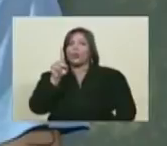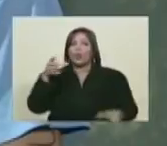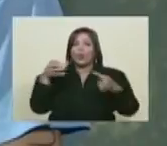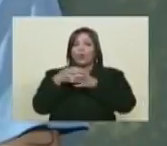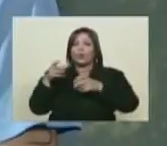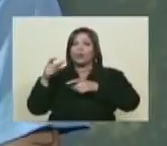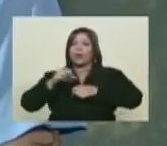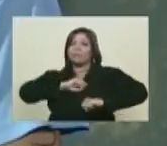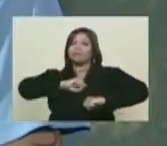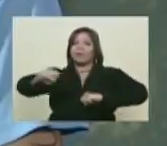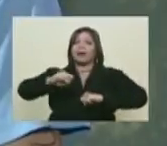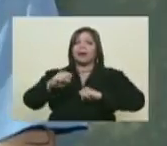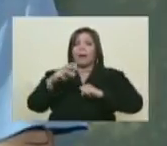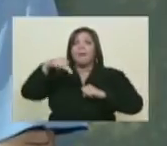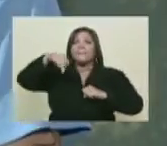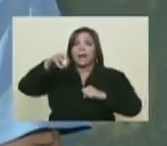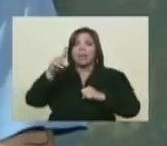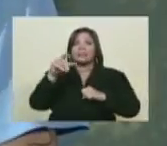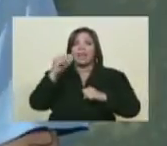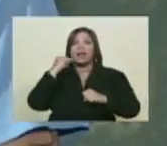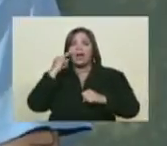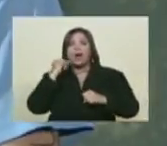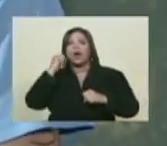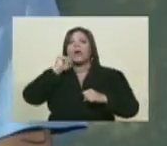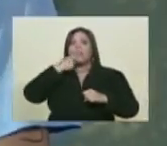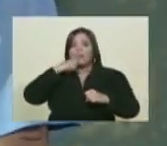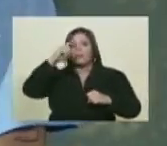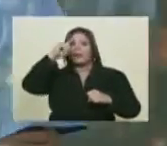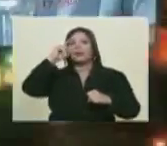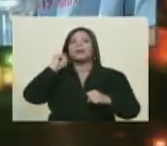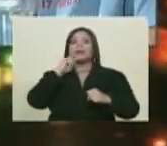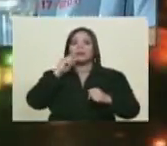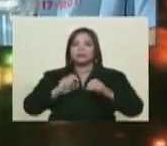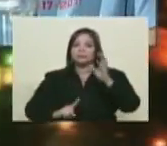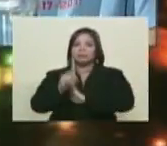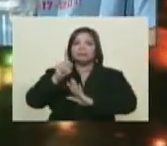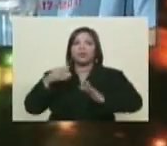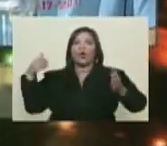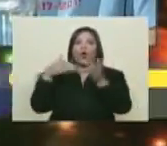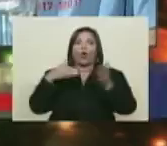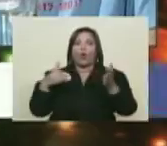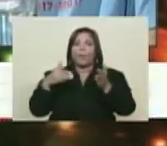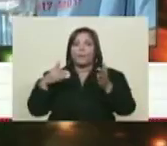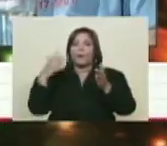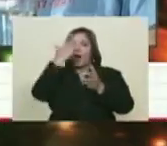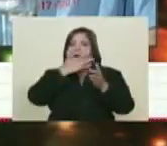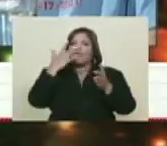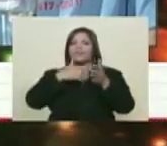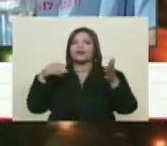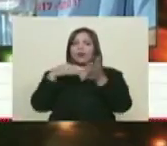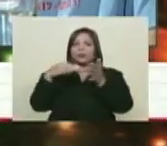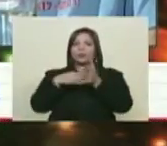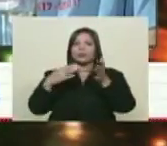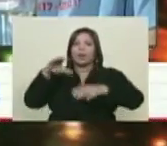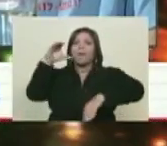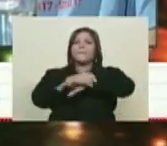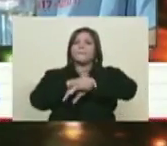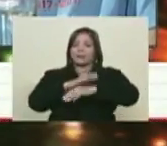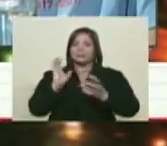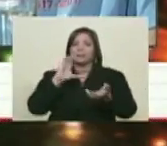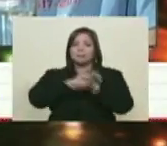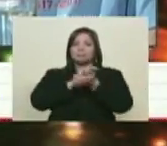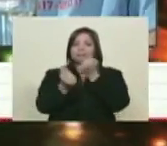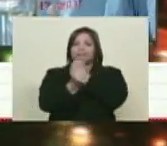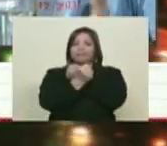lanza de la nación, Mandela, comunista, marxista, que insurge contra el apartheid sudafricano. Por eso lo meten preso, en parte.